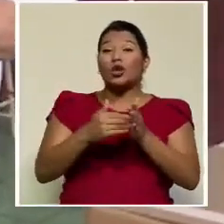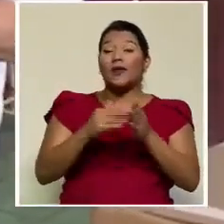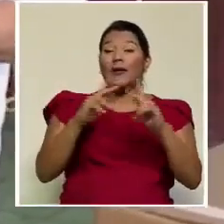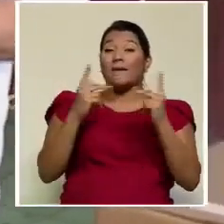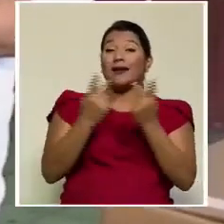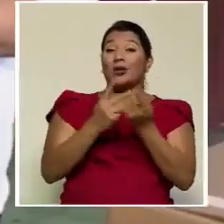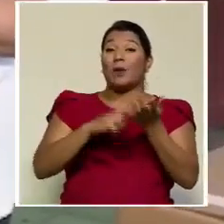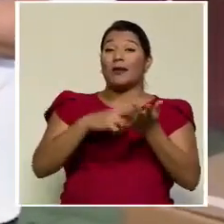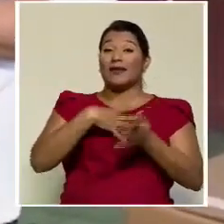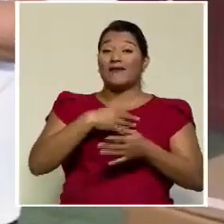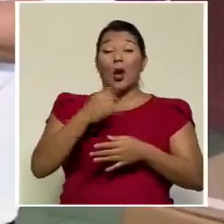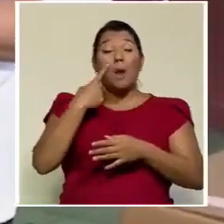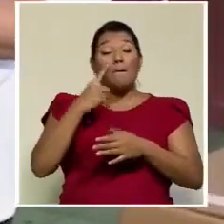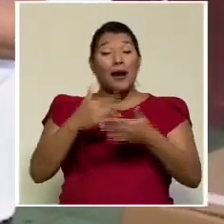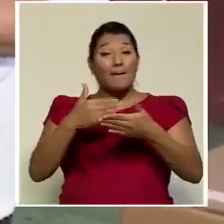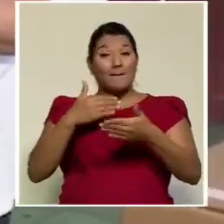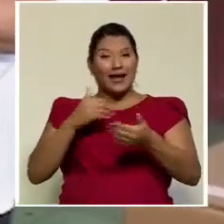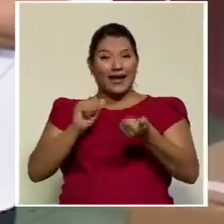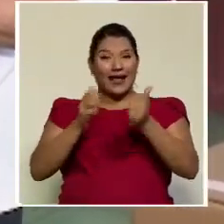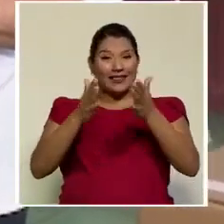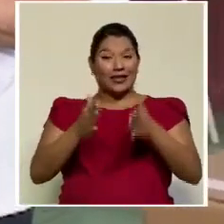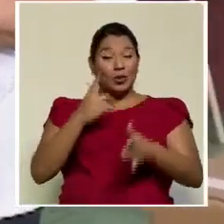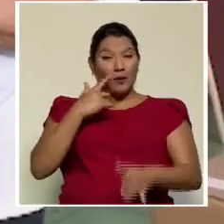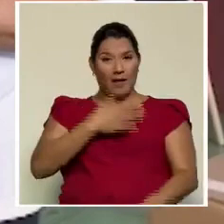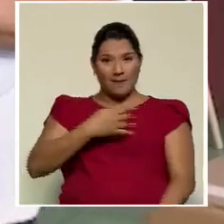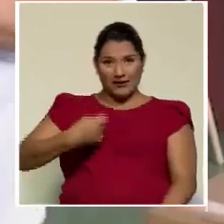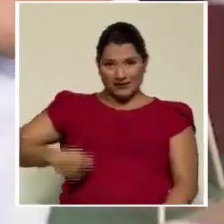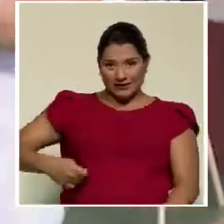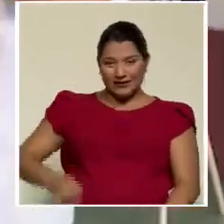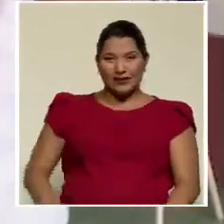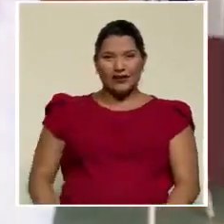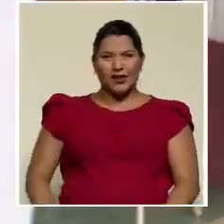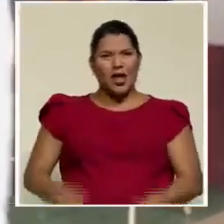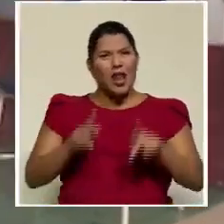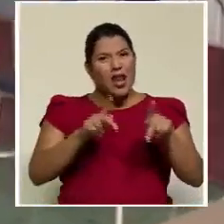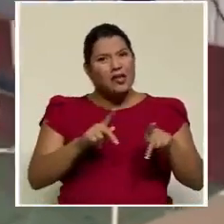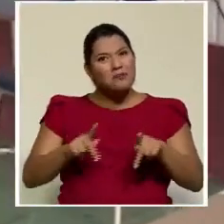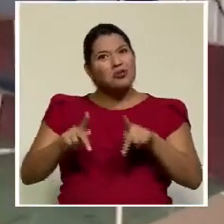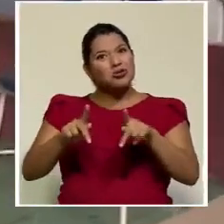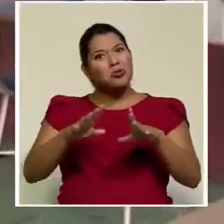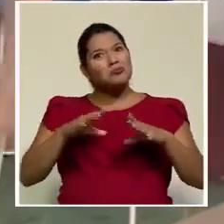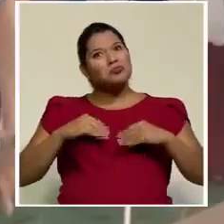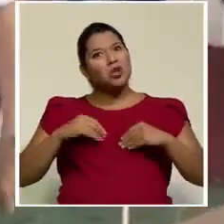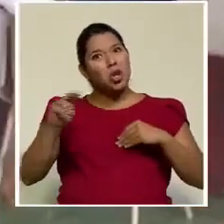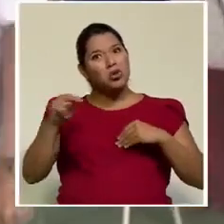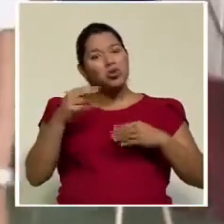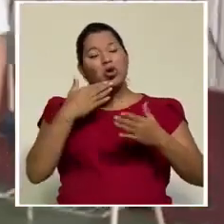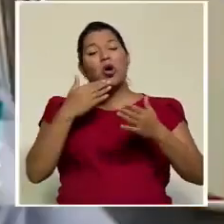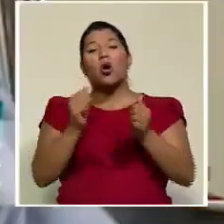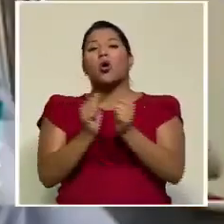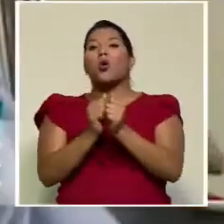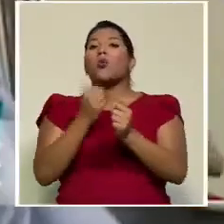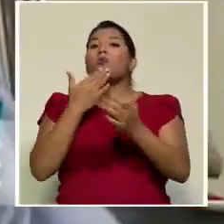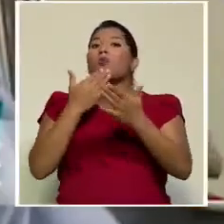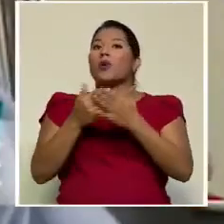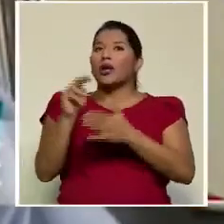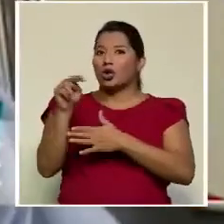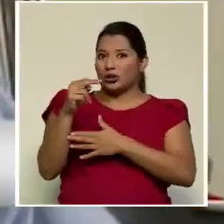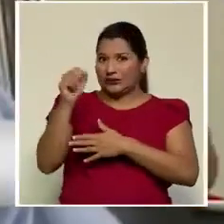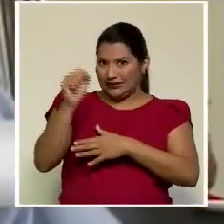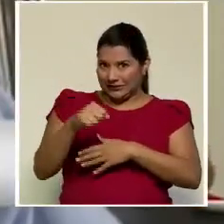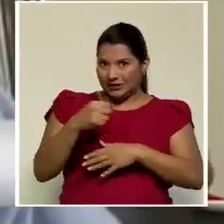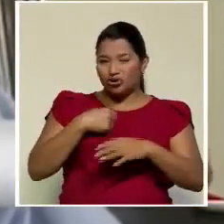precandidato presidencial. La gente recibió con alegría que yo regresara al partido. Es cierto, yo me alejé,